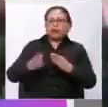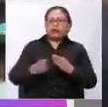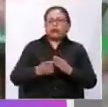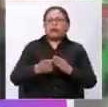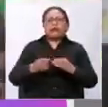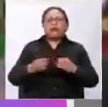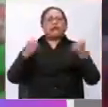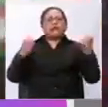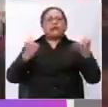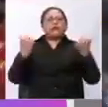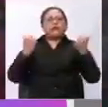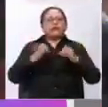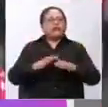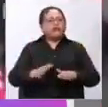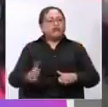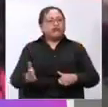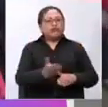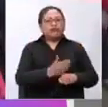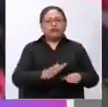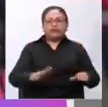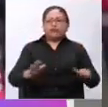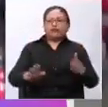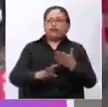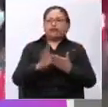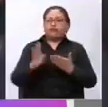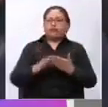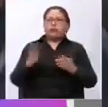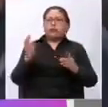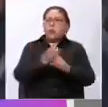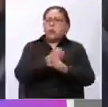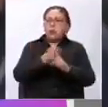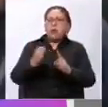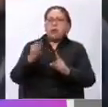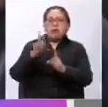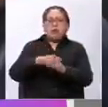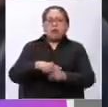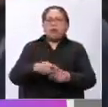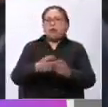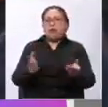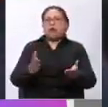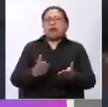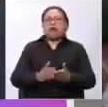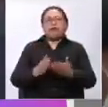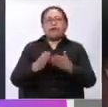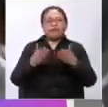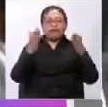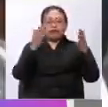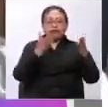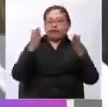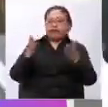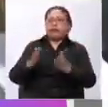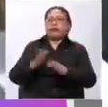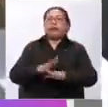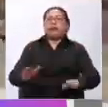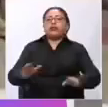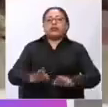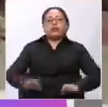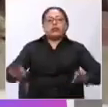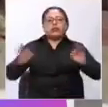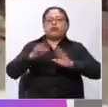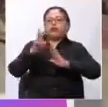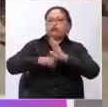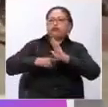adolescencia, una de las más importantes del tema de violencia, desde los niños para los niños y rescrito nuevamente a través de videos